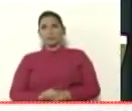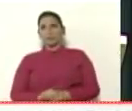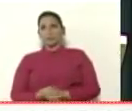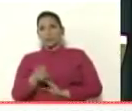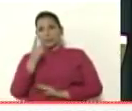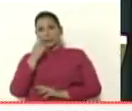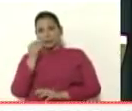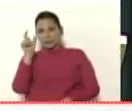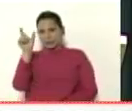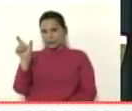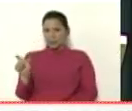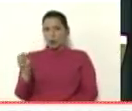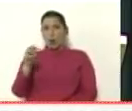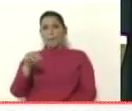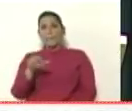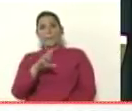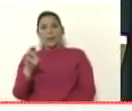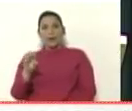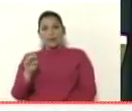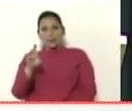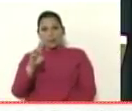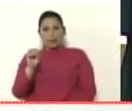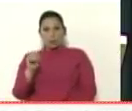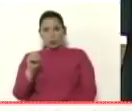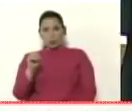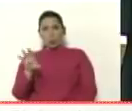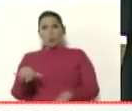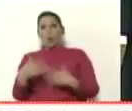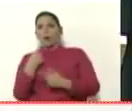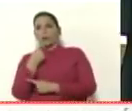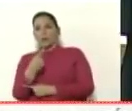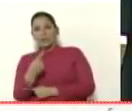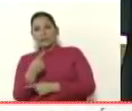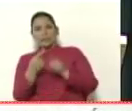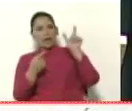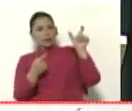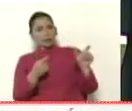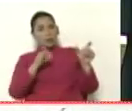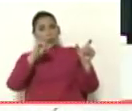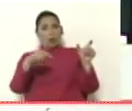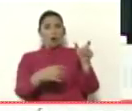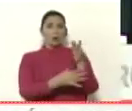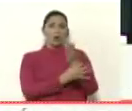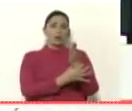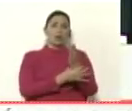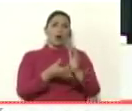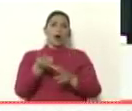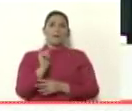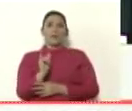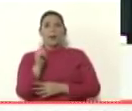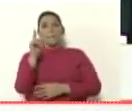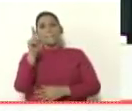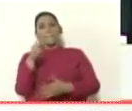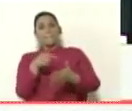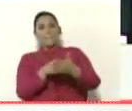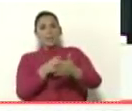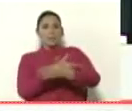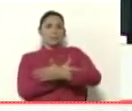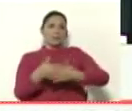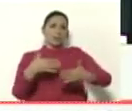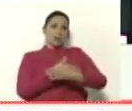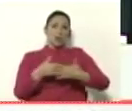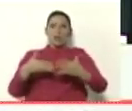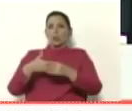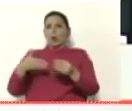como le decía a el señor Guaidó que había mil millones de dólares papayitos.